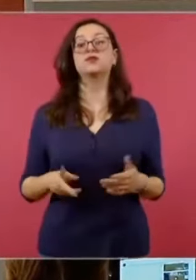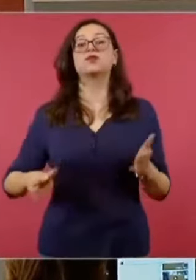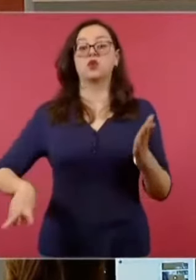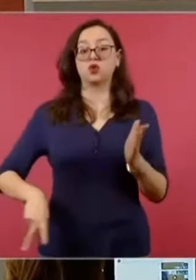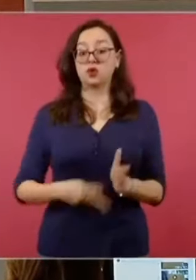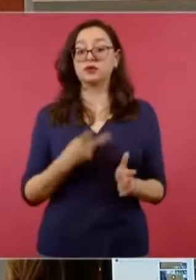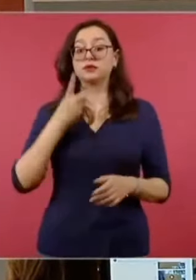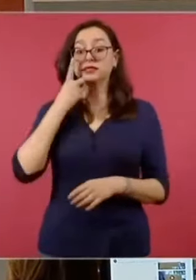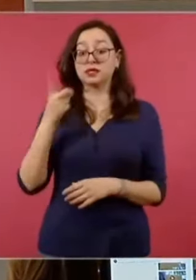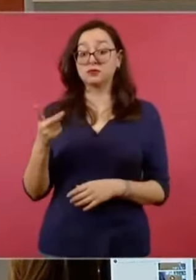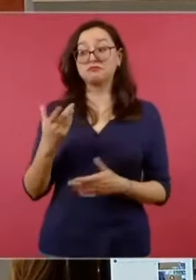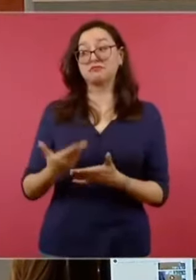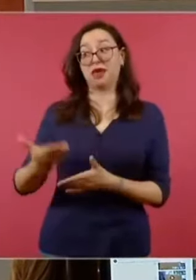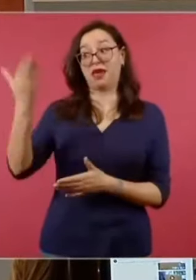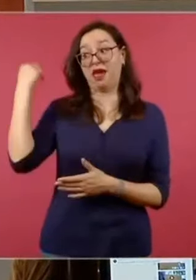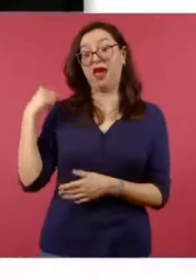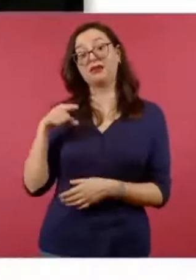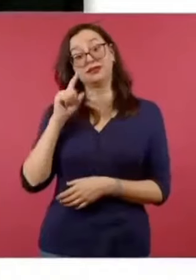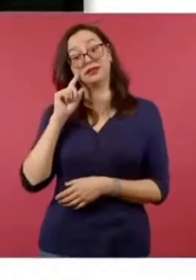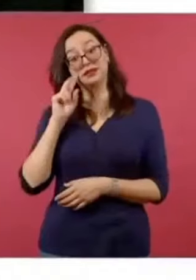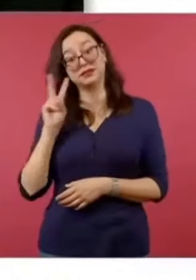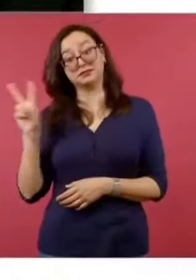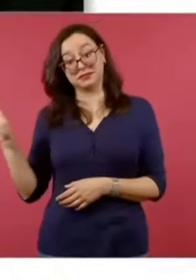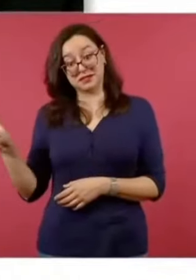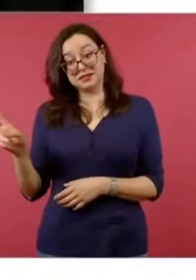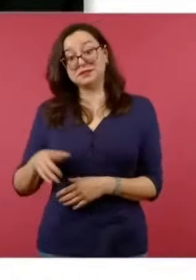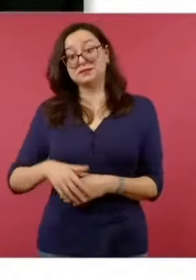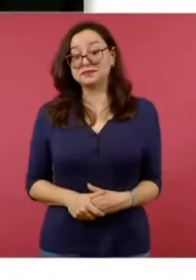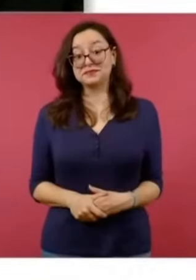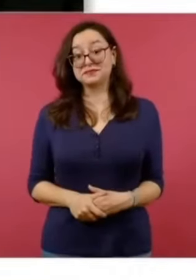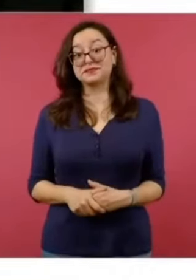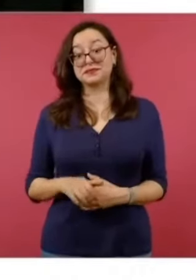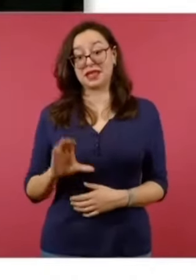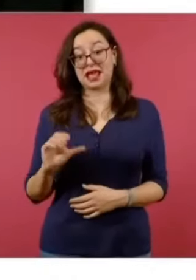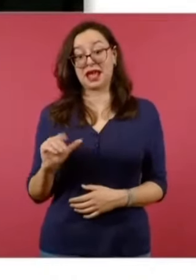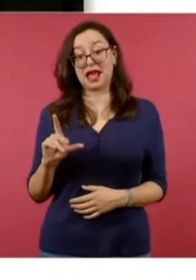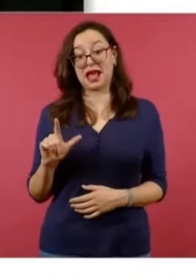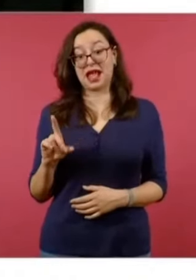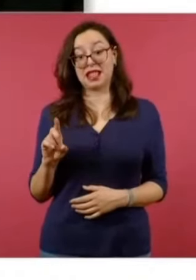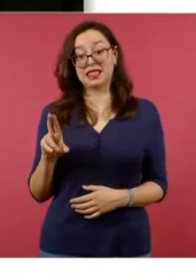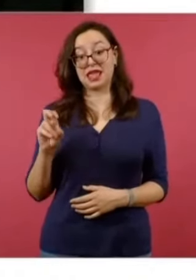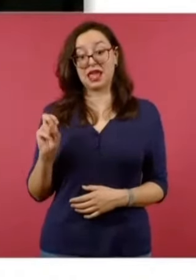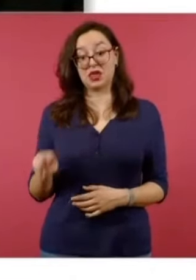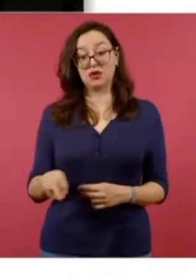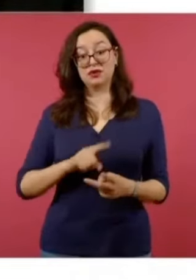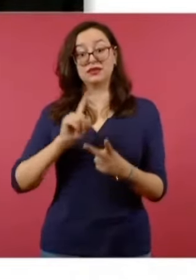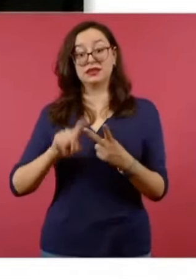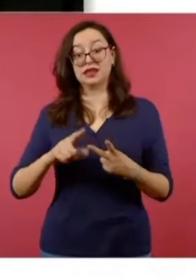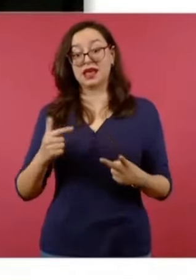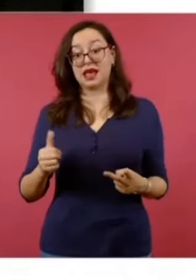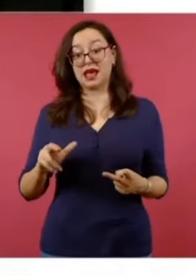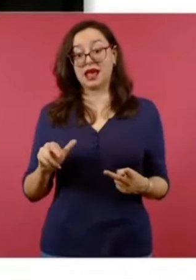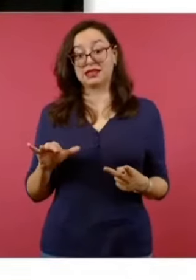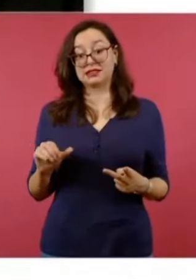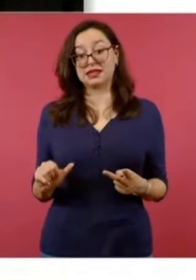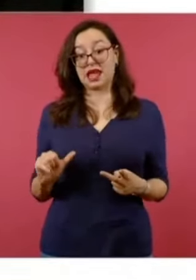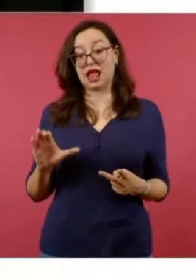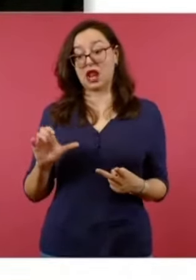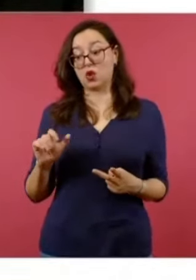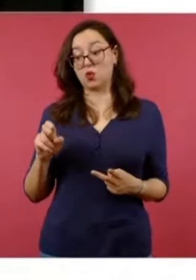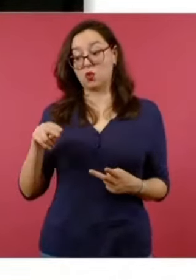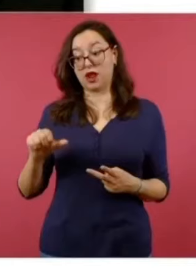decir, así celebraban, así los galardonaban Felipe Calderón, un preso en Estados Unidos y